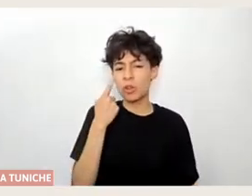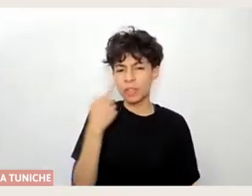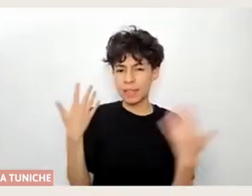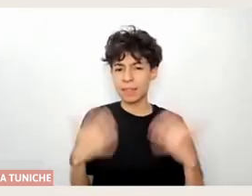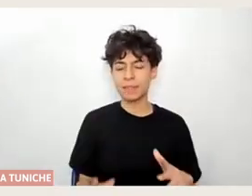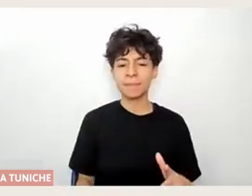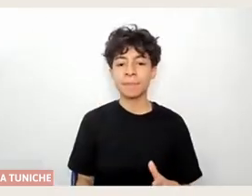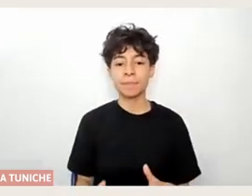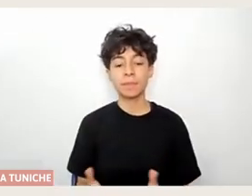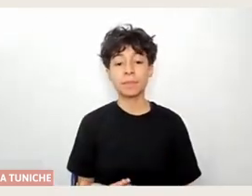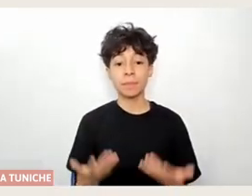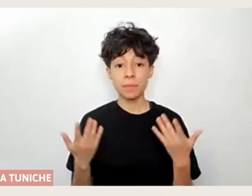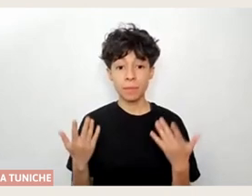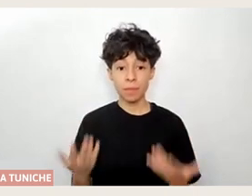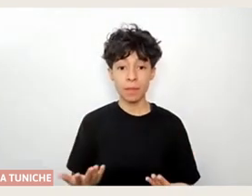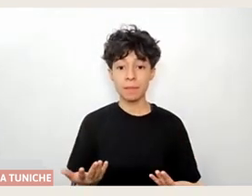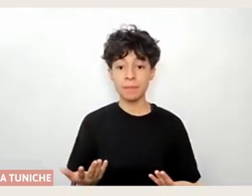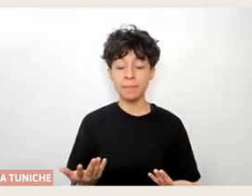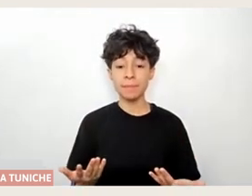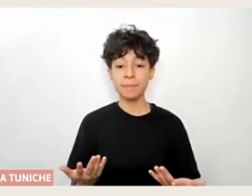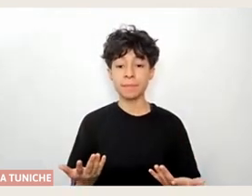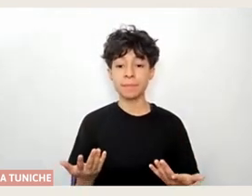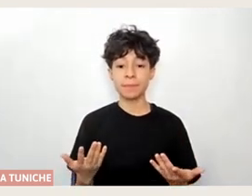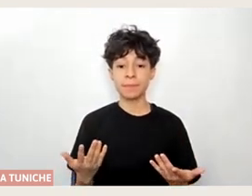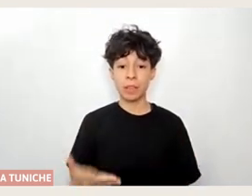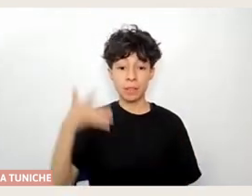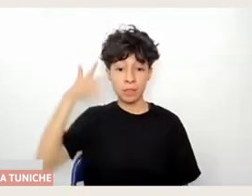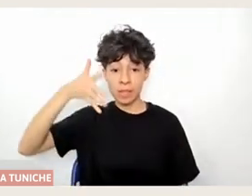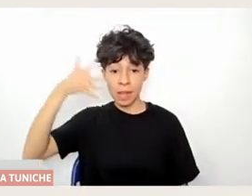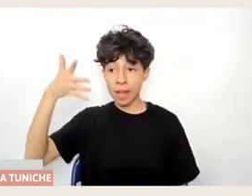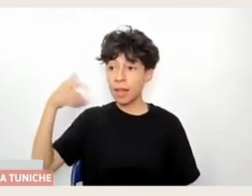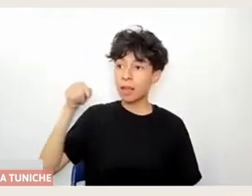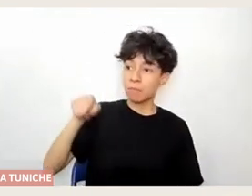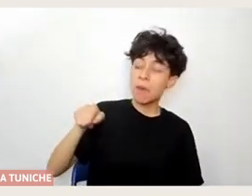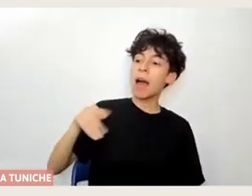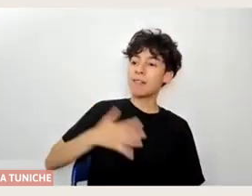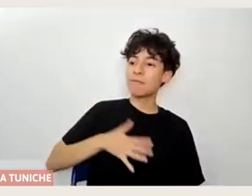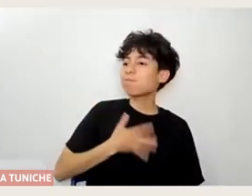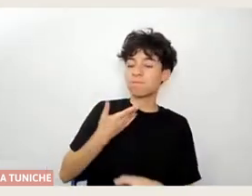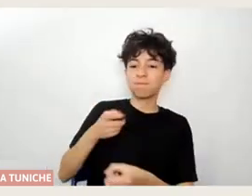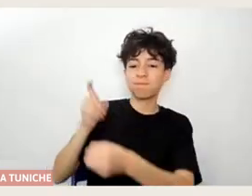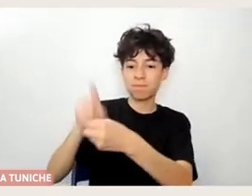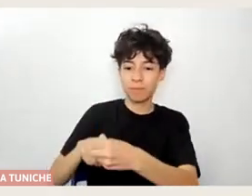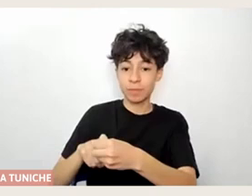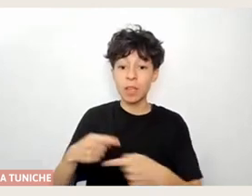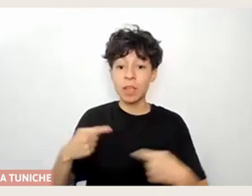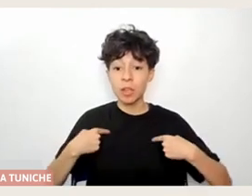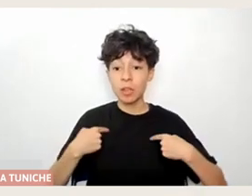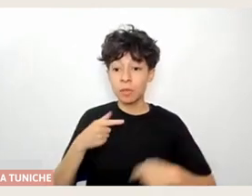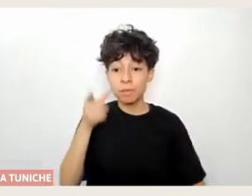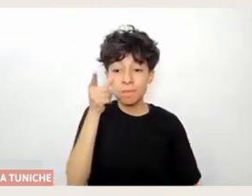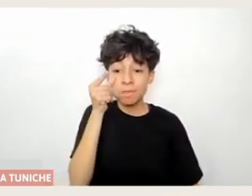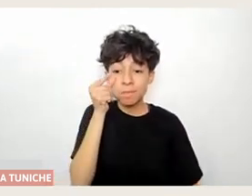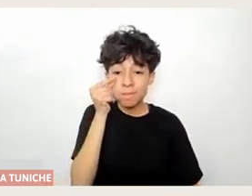tanto, cuando se creó la convocatoria, inmediatamente me interesé en participar. Bueno, yo tengo baja visión, tengo